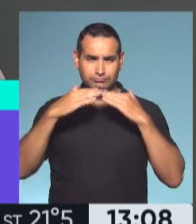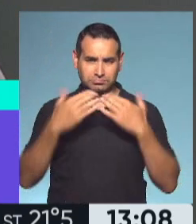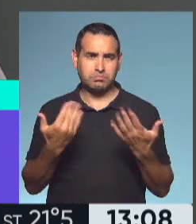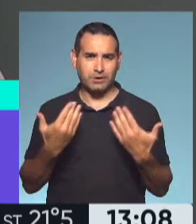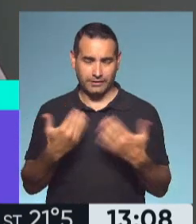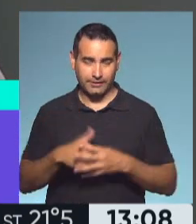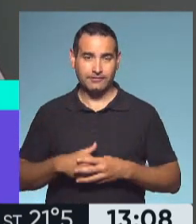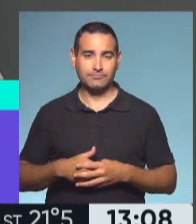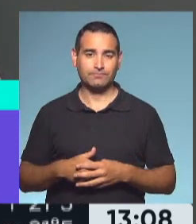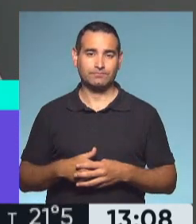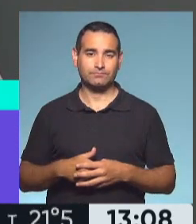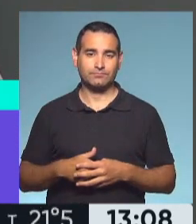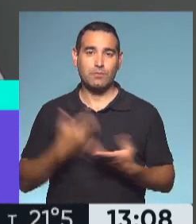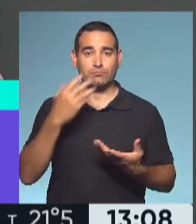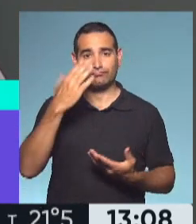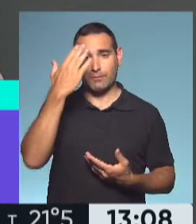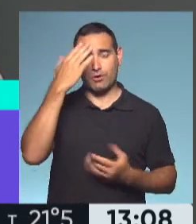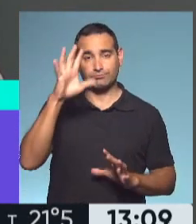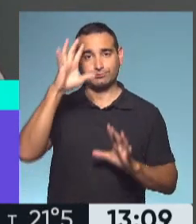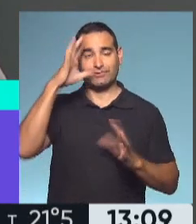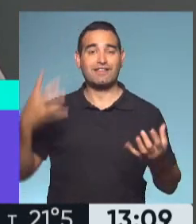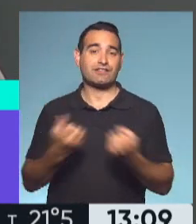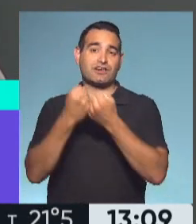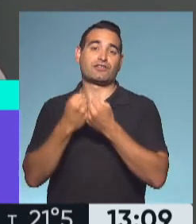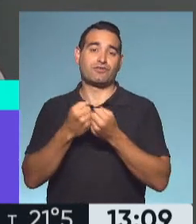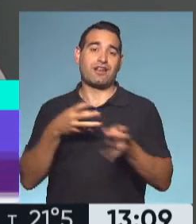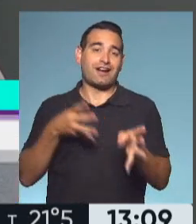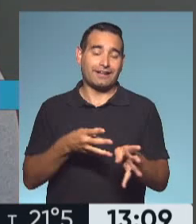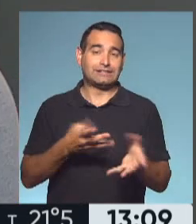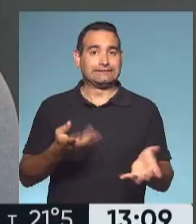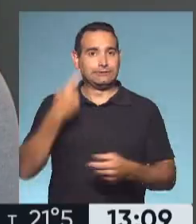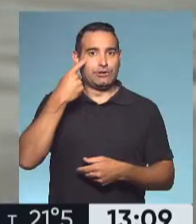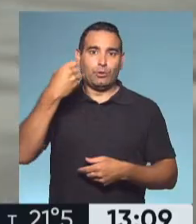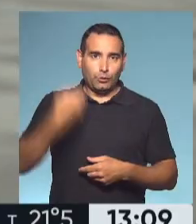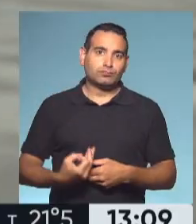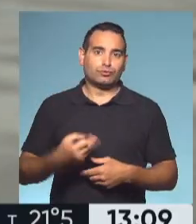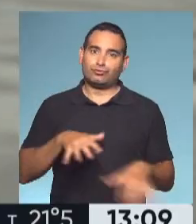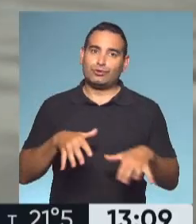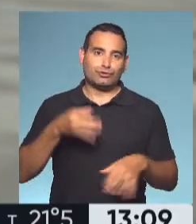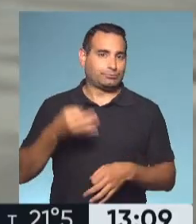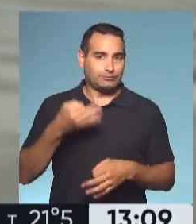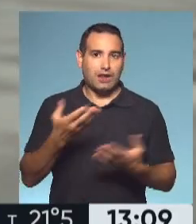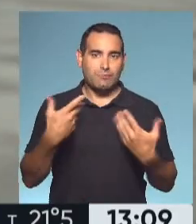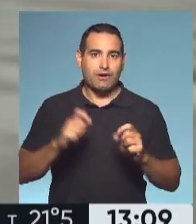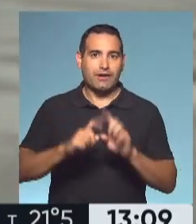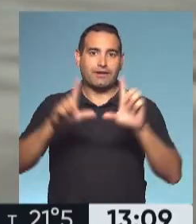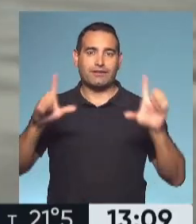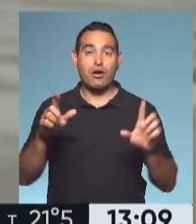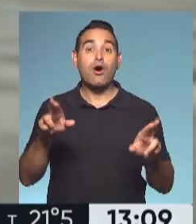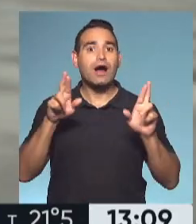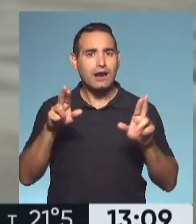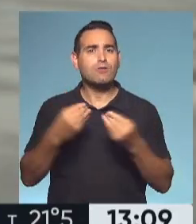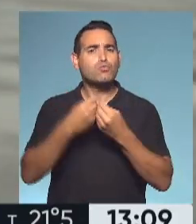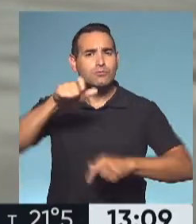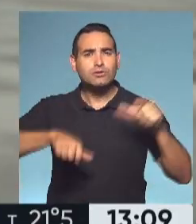Y bueno, conmemorando un nuevo aniversario de la guerra, creo que es el marco perfecto para que ojalá mucha